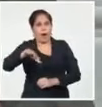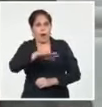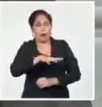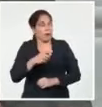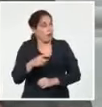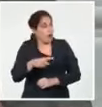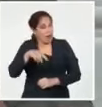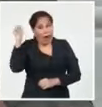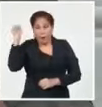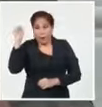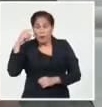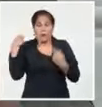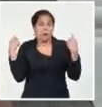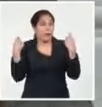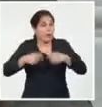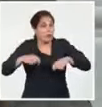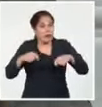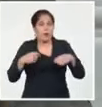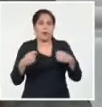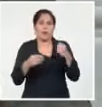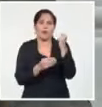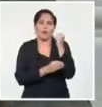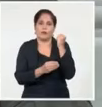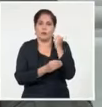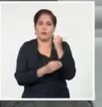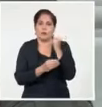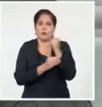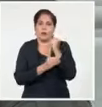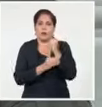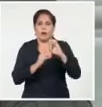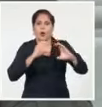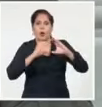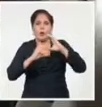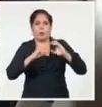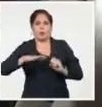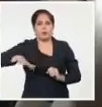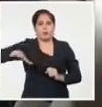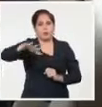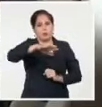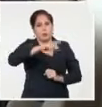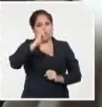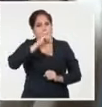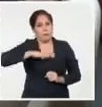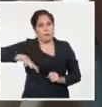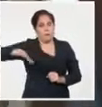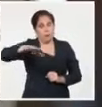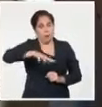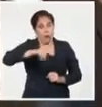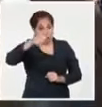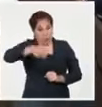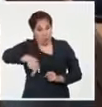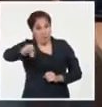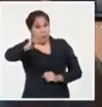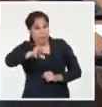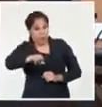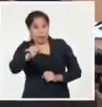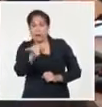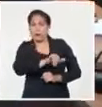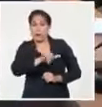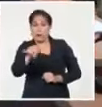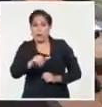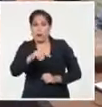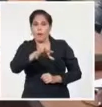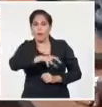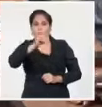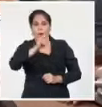porque hay que fortalecer todos los mecanismos de comunicación comunitaria. Durante la jornada de este martes, también desde el